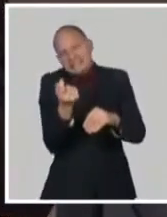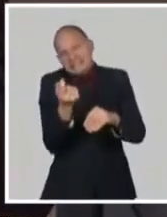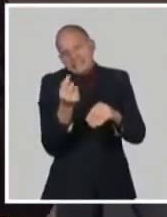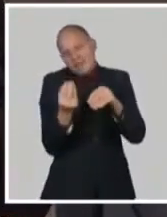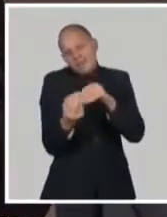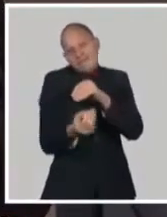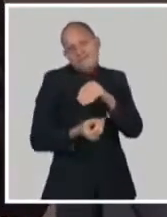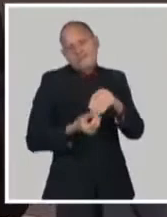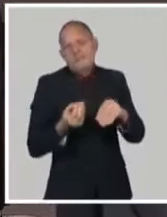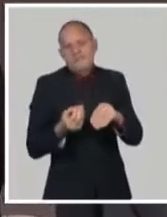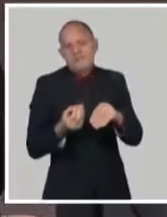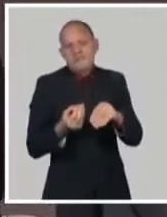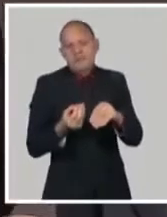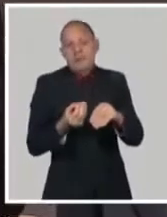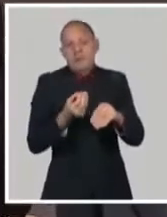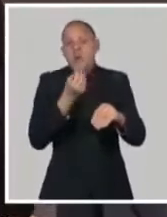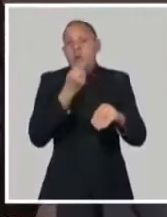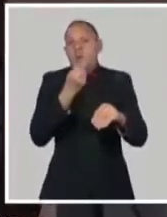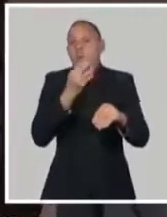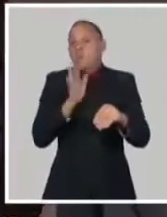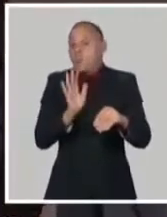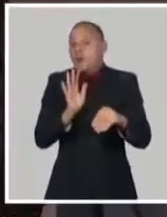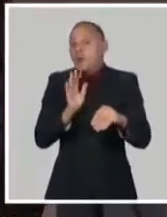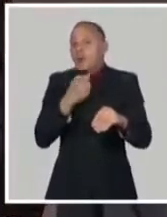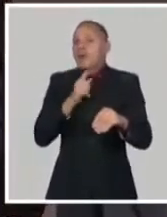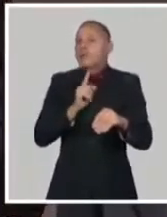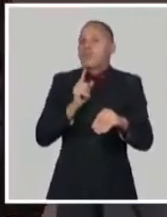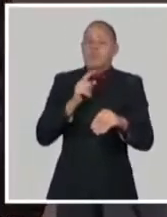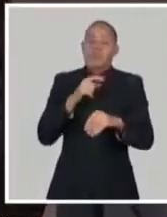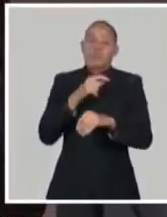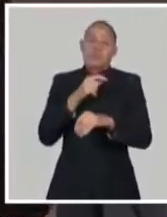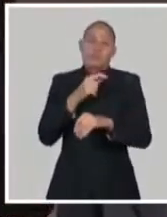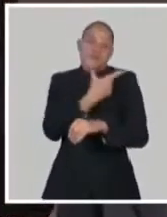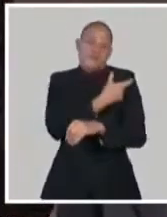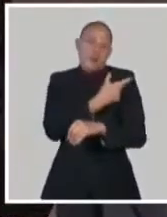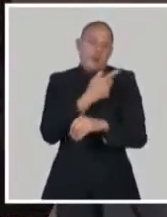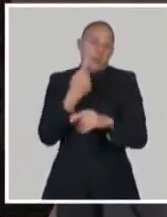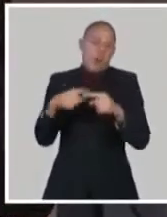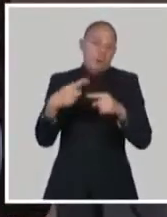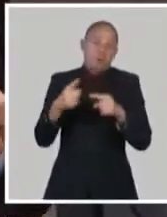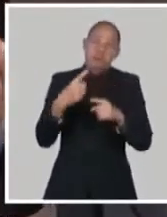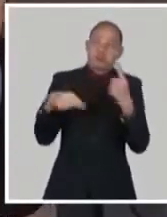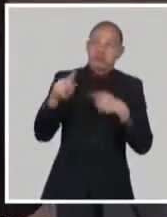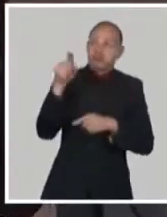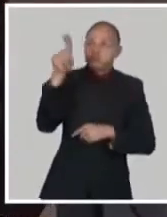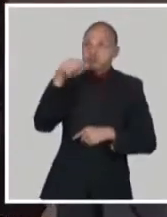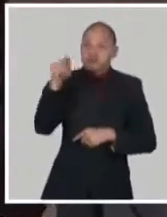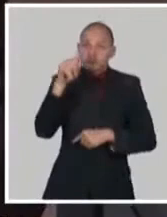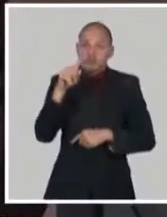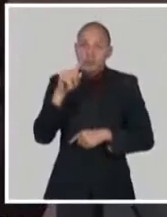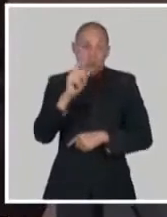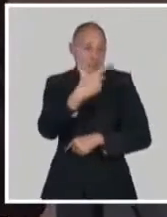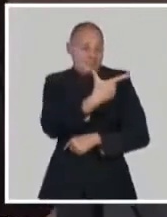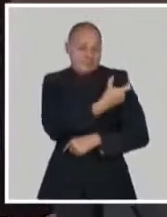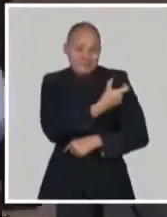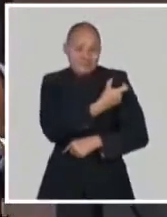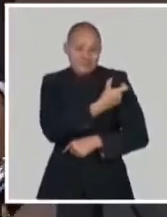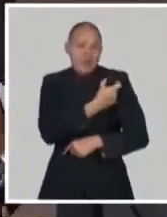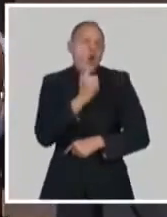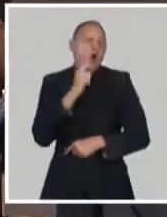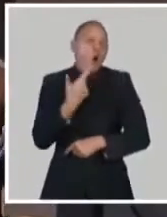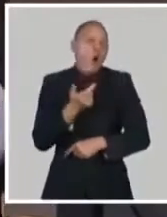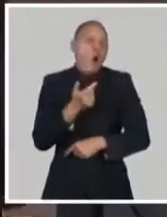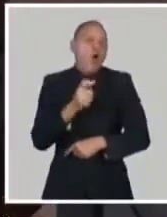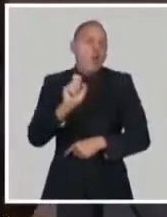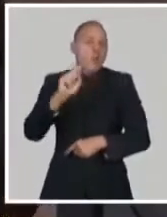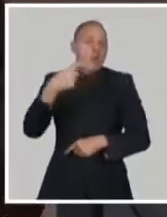la inmunidad, pero hay algunas de esas vacunas que no pueden aplicar una tercera dosis, porque por su naturaleza, porque son las vacunas estas que son de adenovirus, que aplican dos